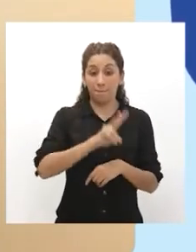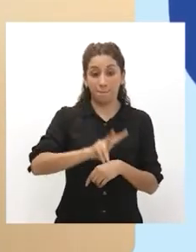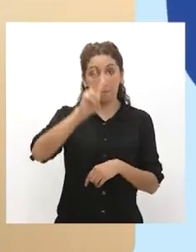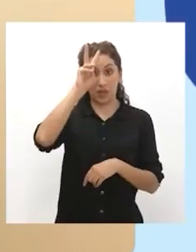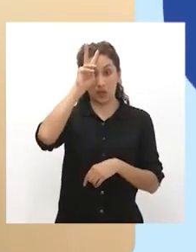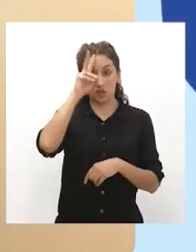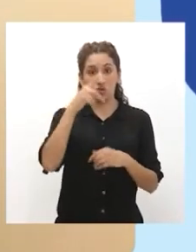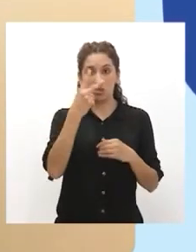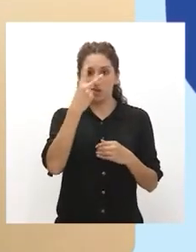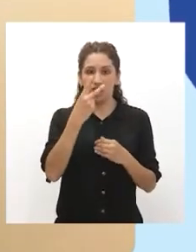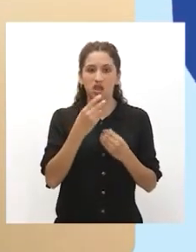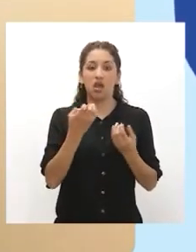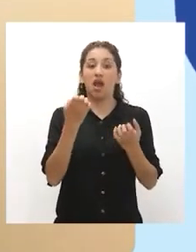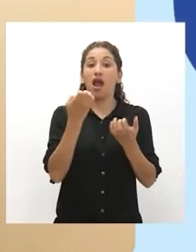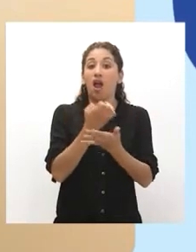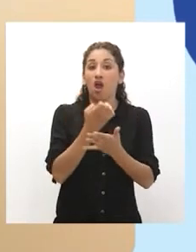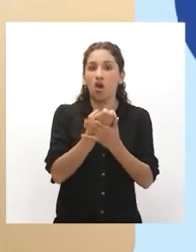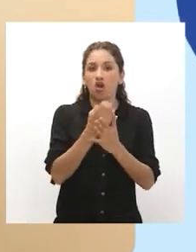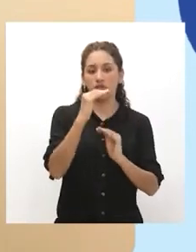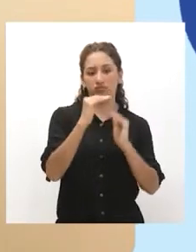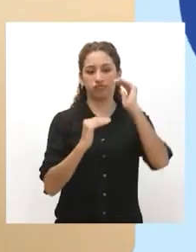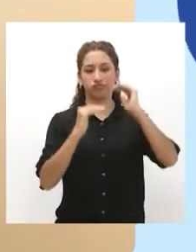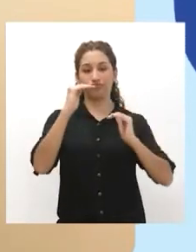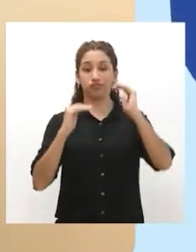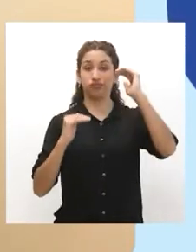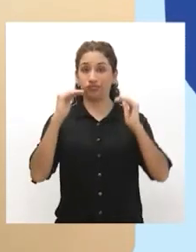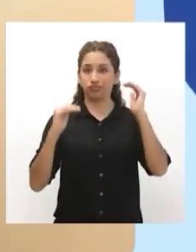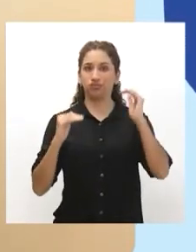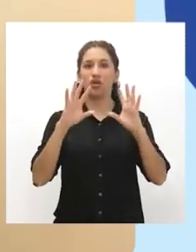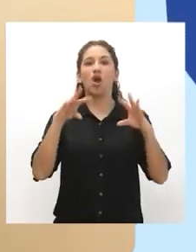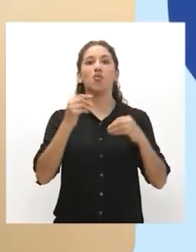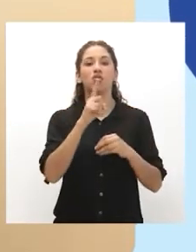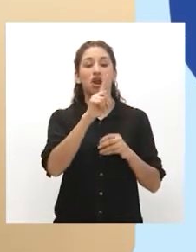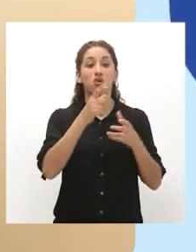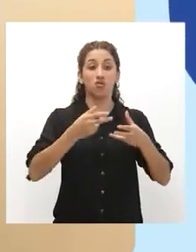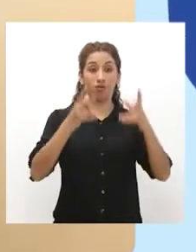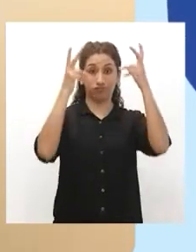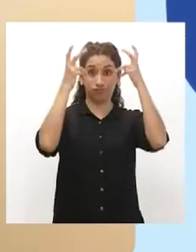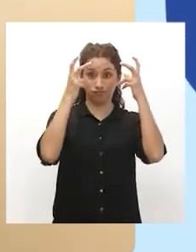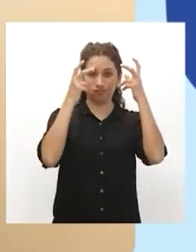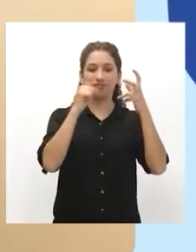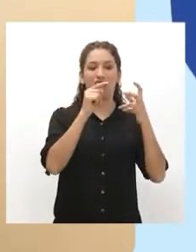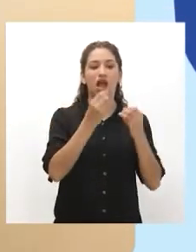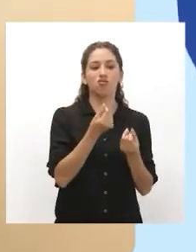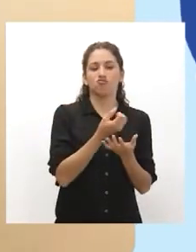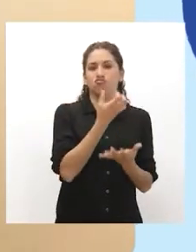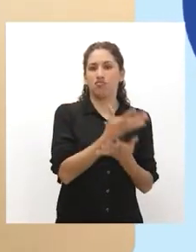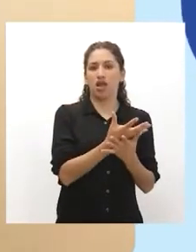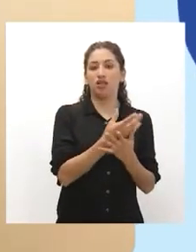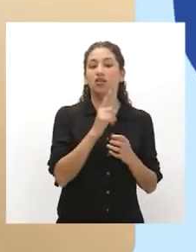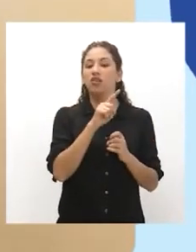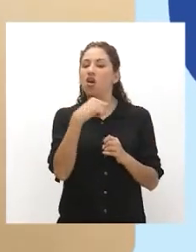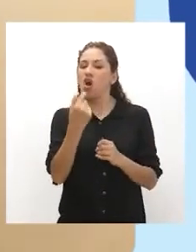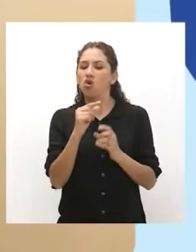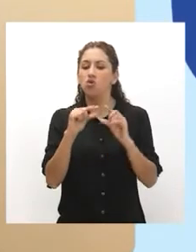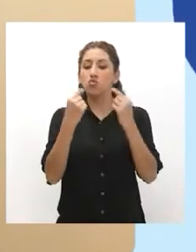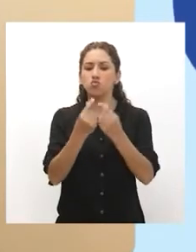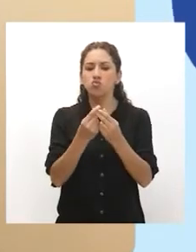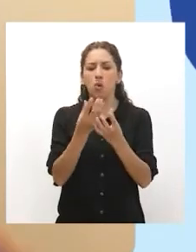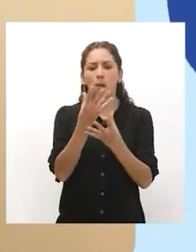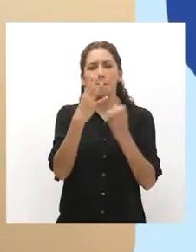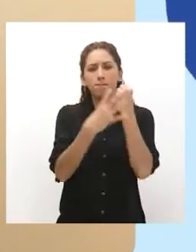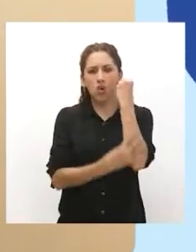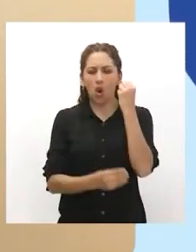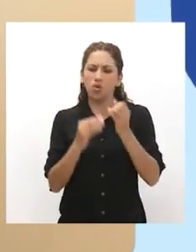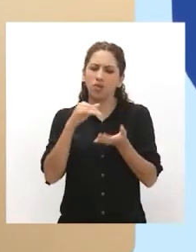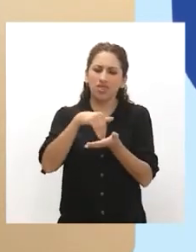un país sumamente desigual económicamente, donde históricamente la riqueza se ha concentrado en un grupo sumamente pequeño y reducido, el resto de